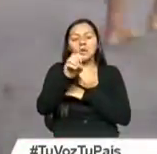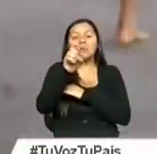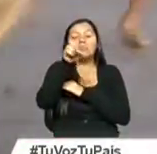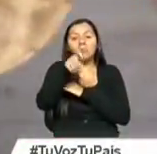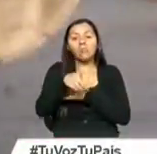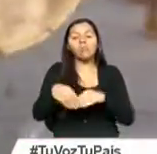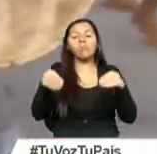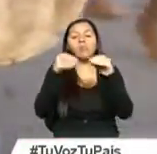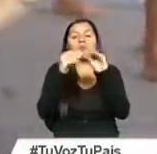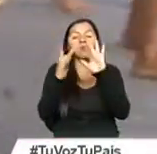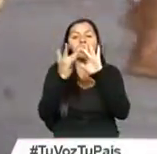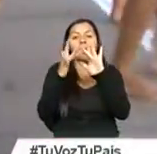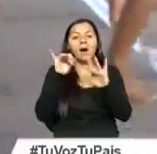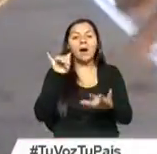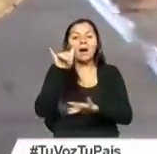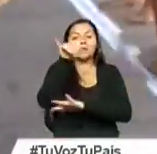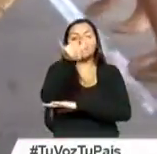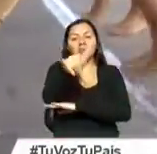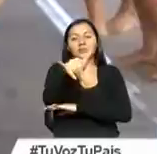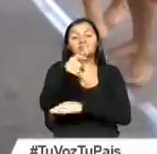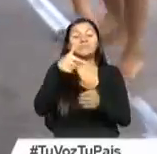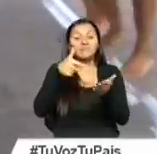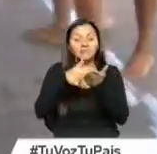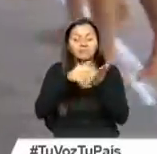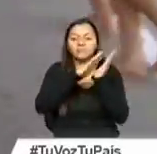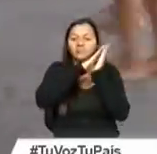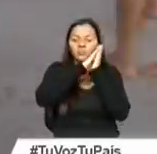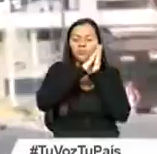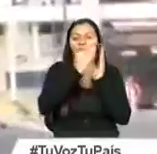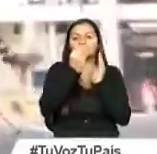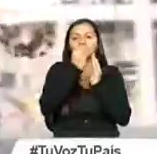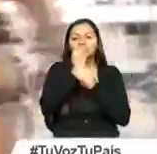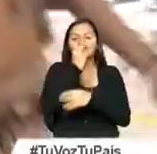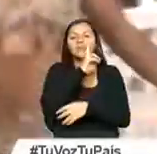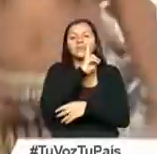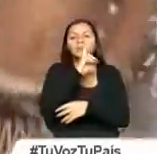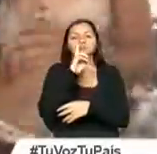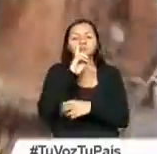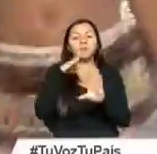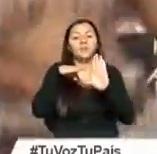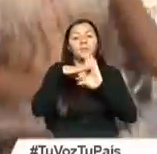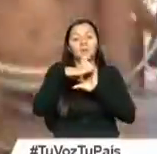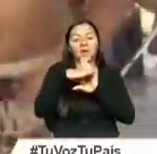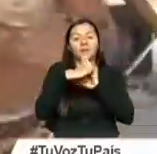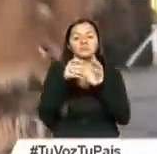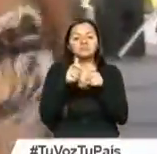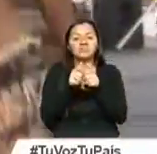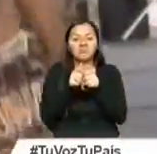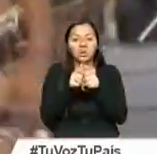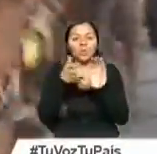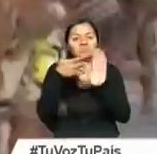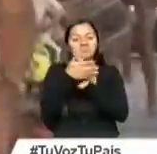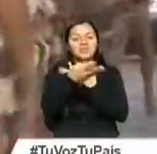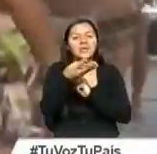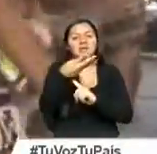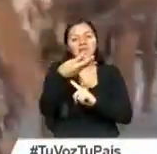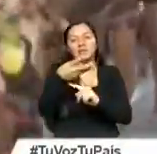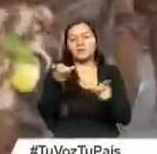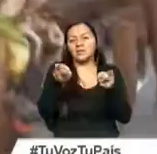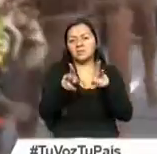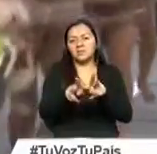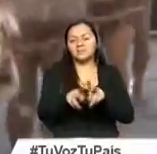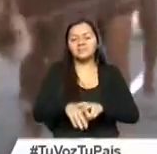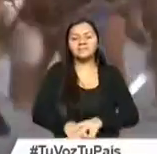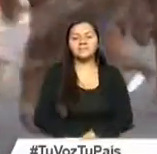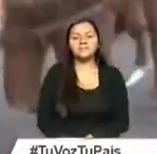conectividad aérea y terrestre, alojamiento, restaurantes, bancos, telefonía fija y móvil, así como internet.